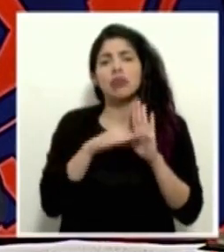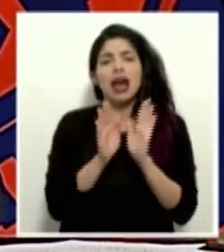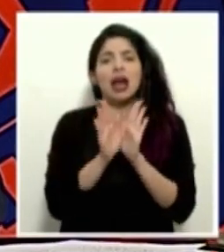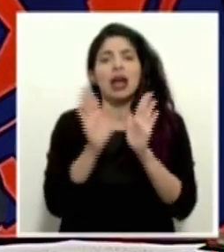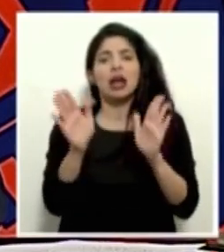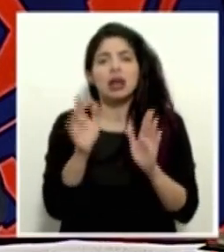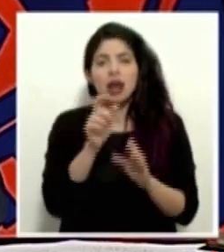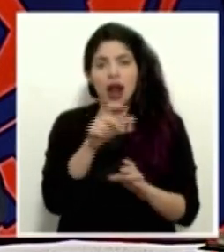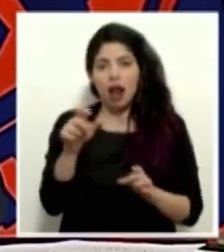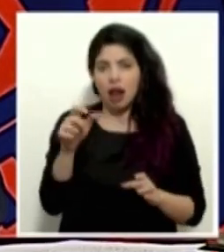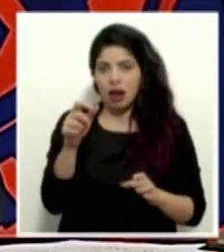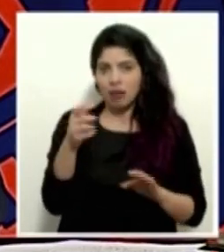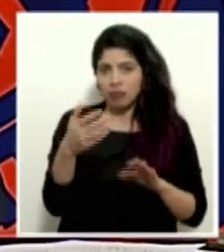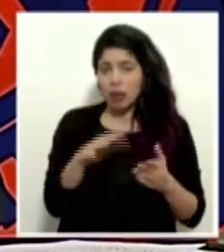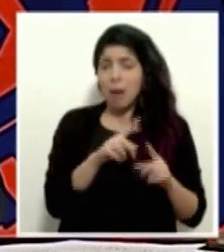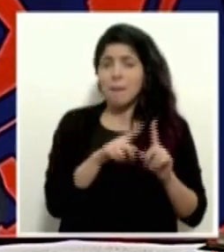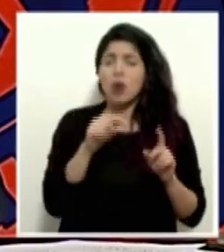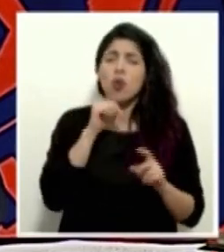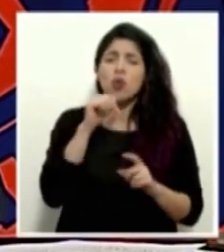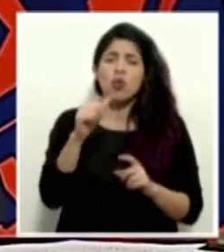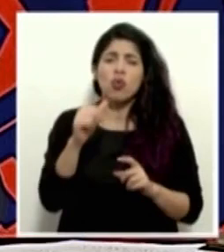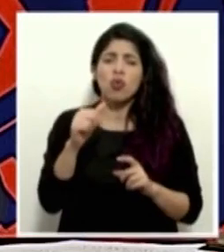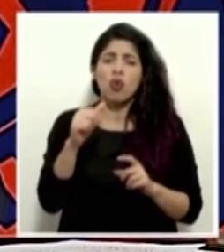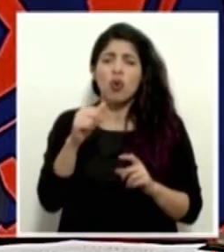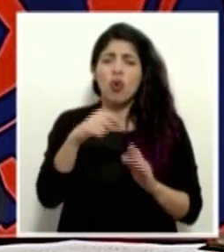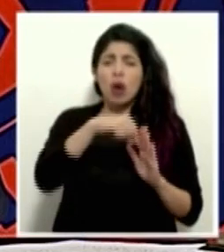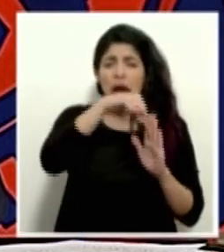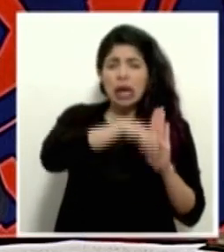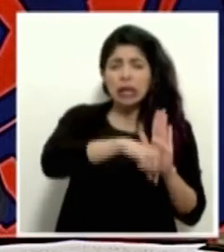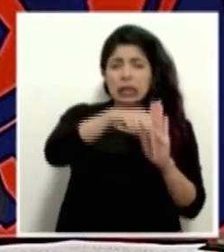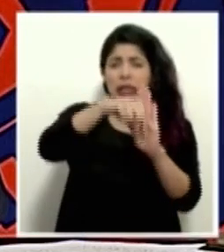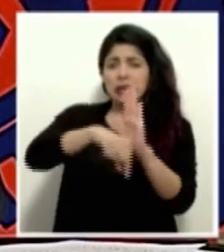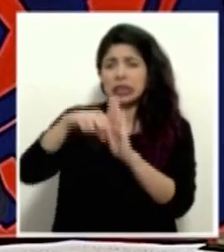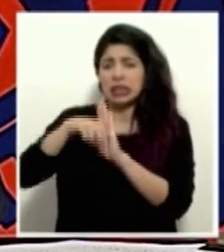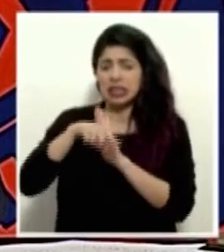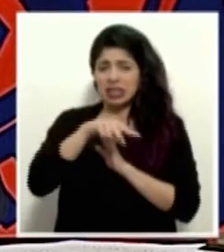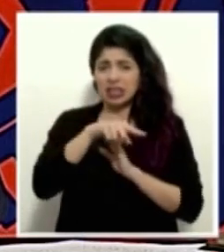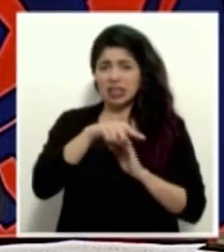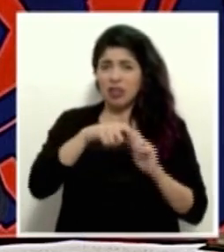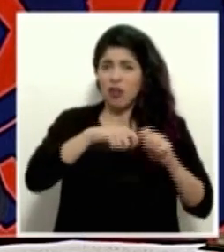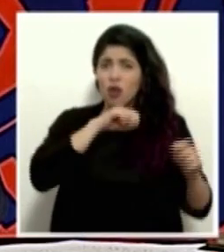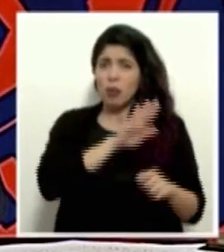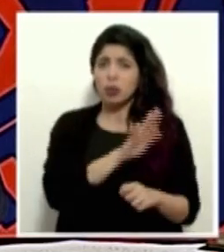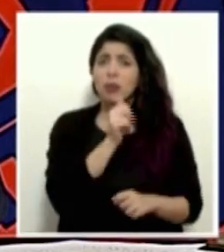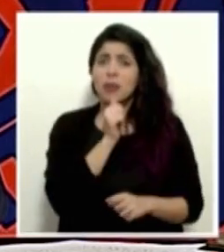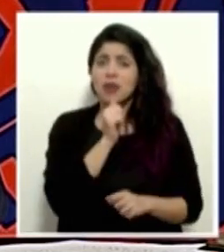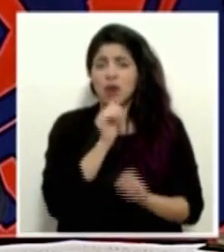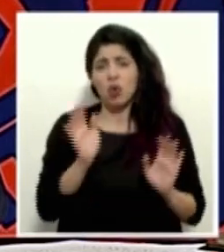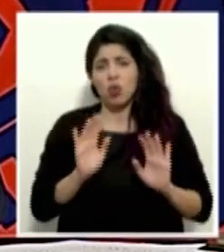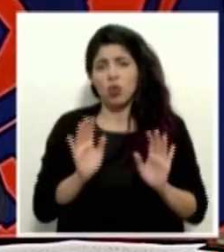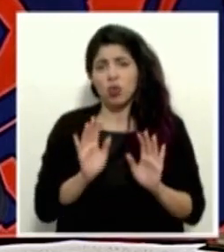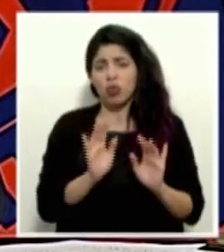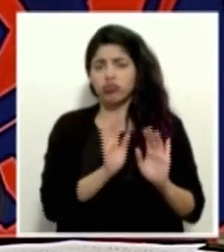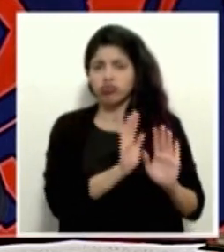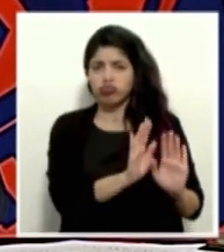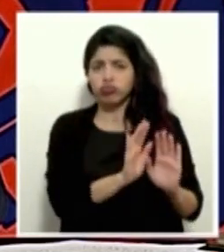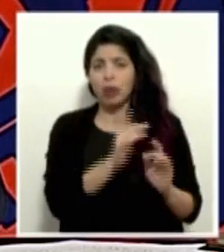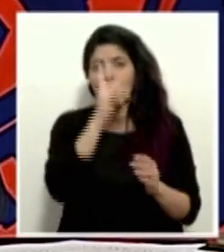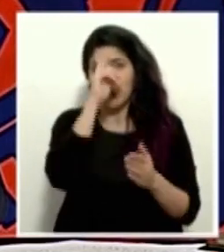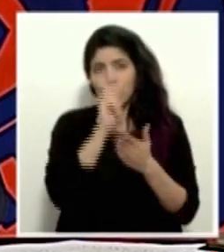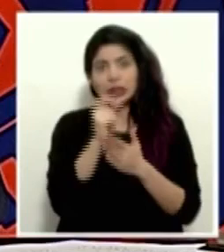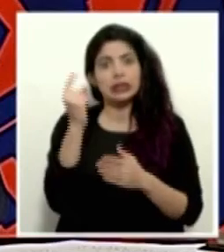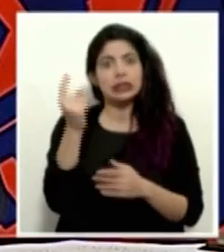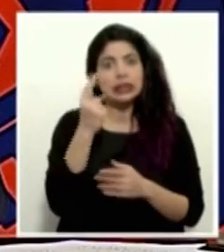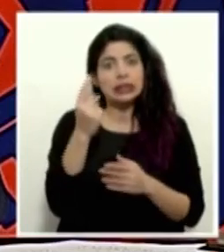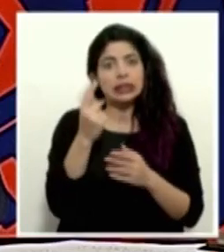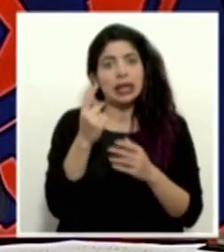los fallecidos, pero no entrar en temas que ya infringen la privacidad de estos pacientes y por eso es que siempre